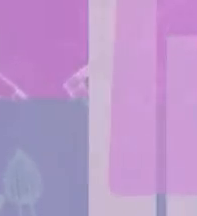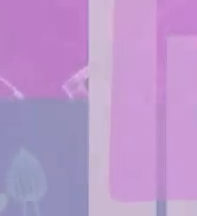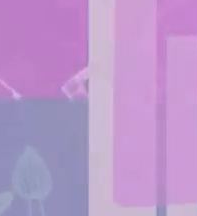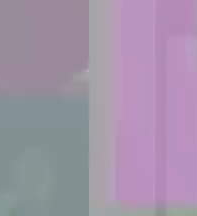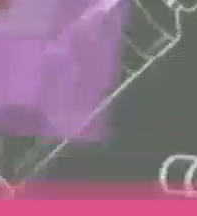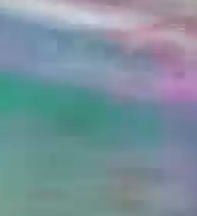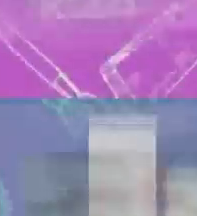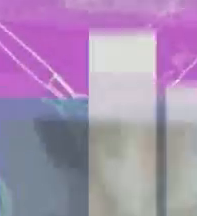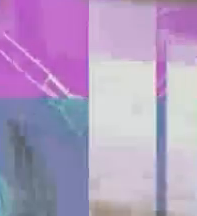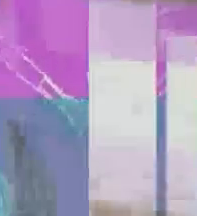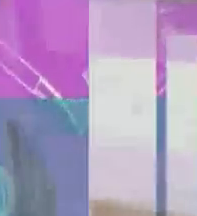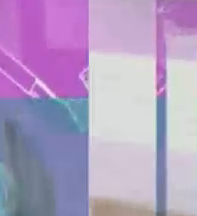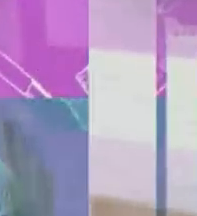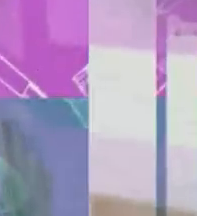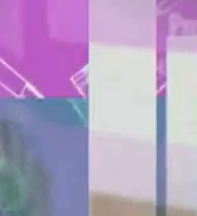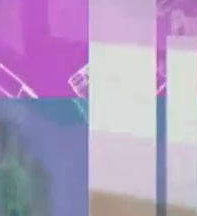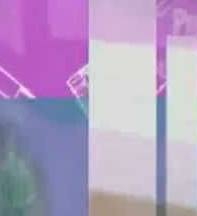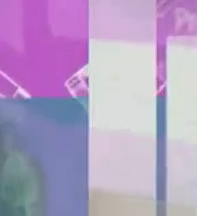Gracias por ver el video.